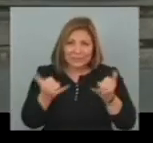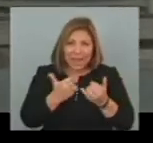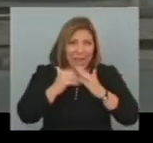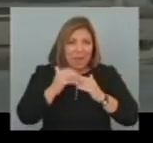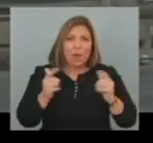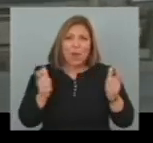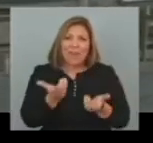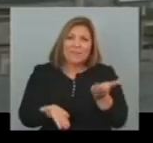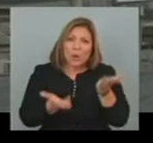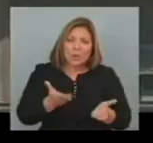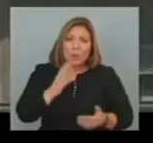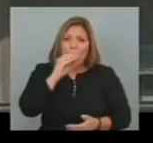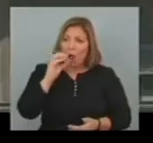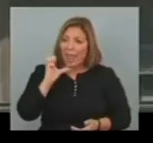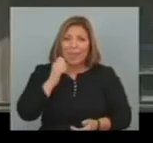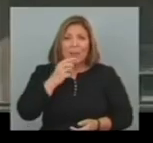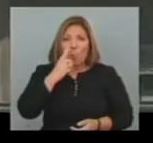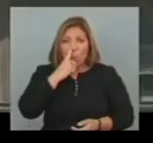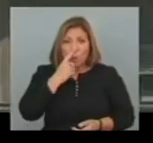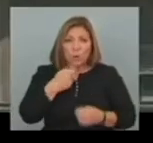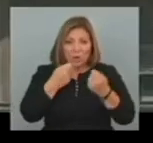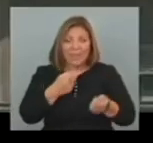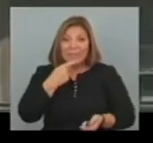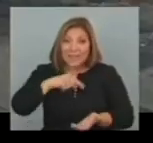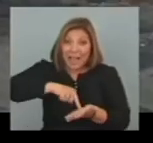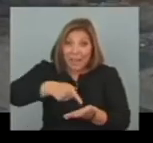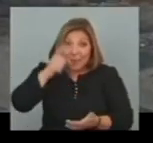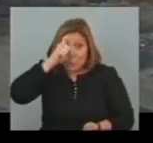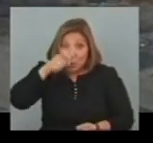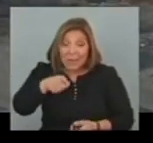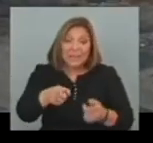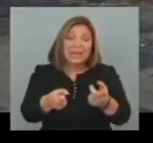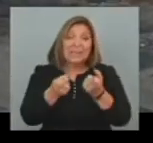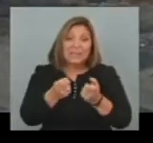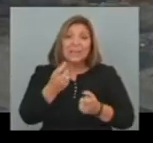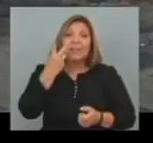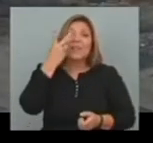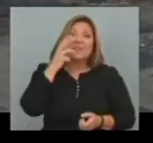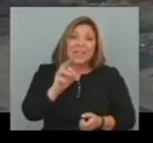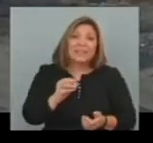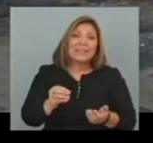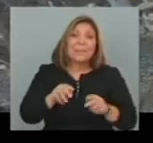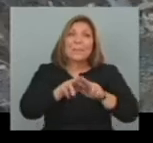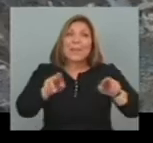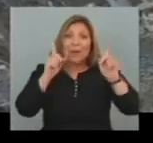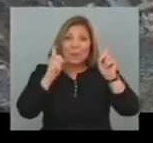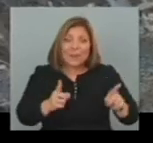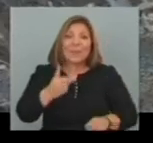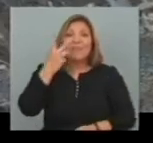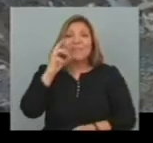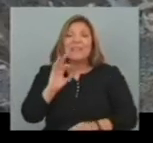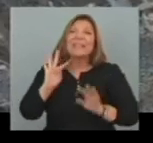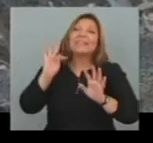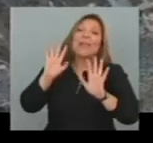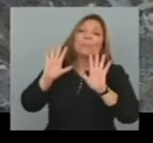evaluación Del COI Que emitió en junio Su juicio Señalaba que La capital turca Necesita construir 20 instalaciones Permanentes Y 6 temporales